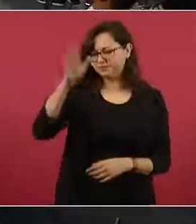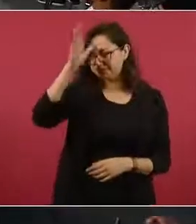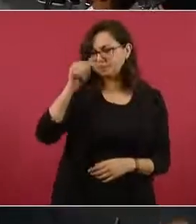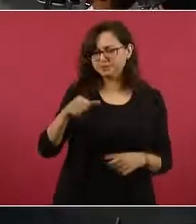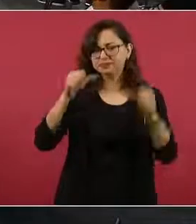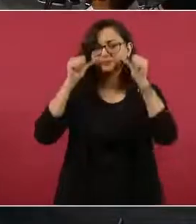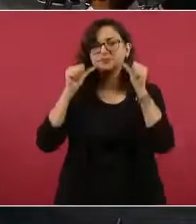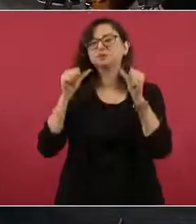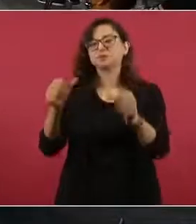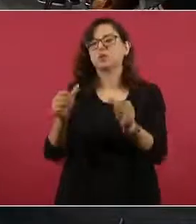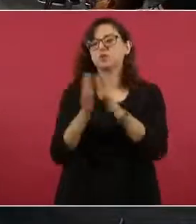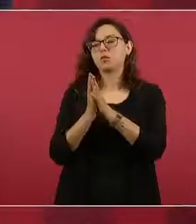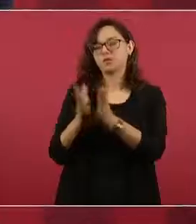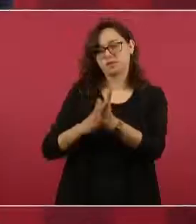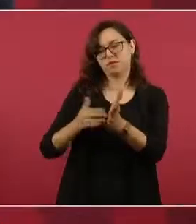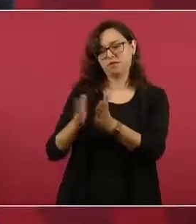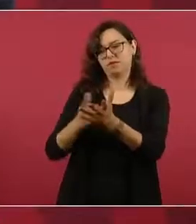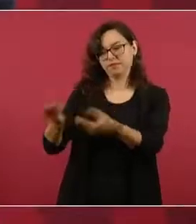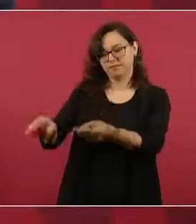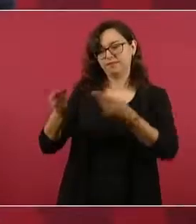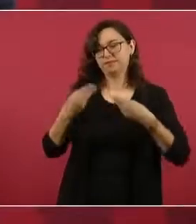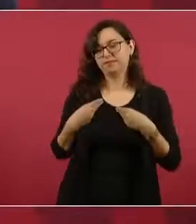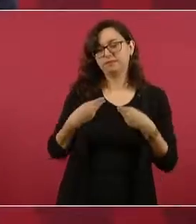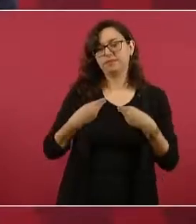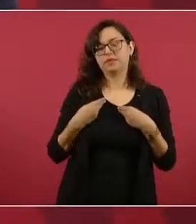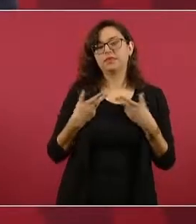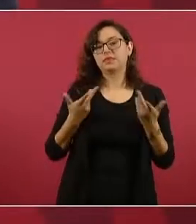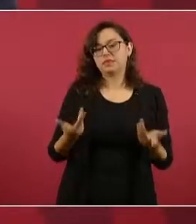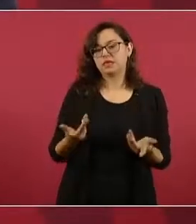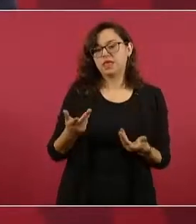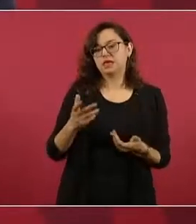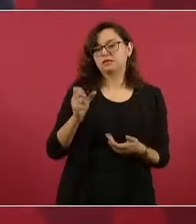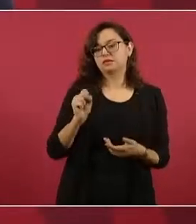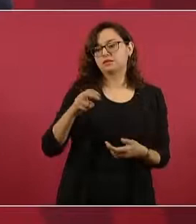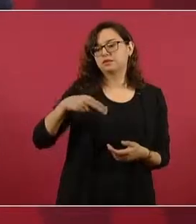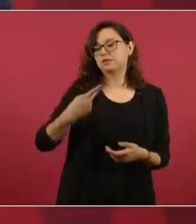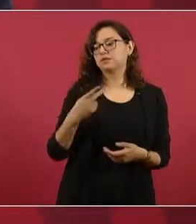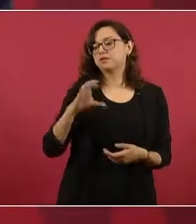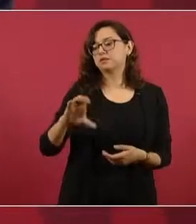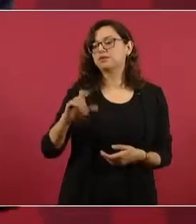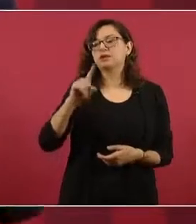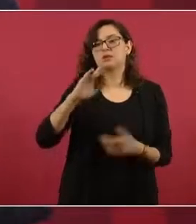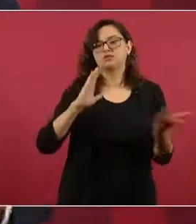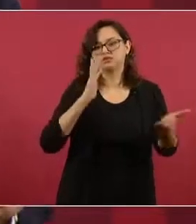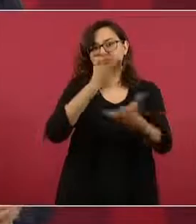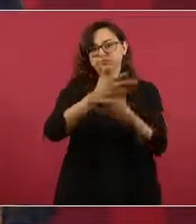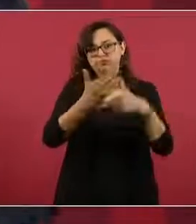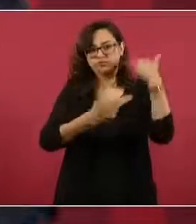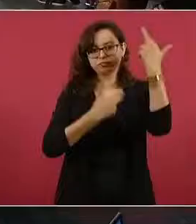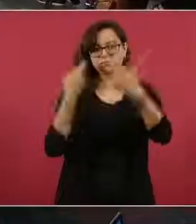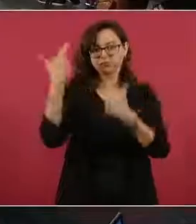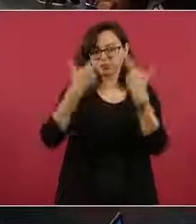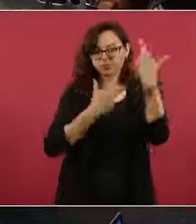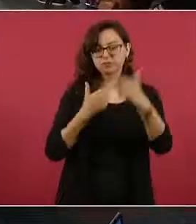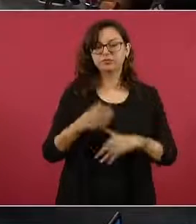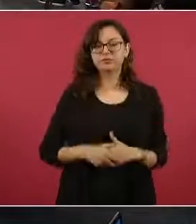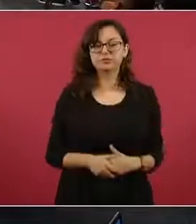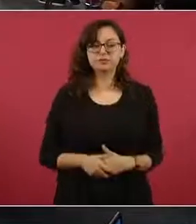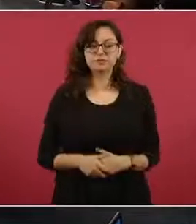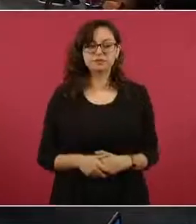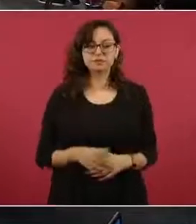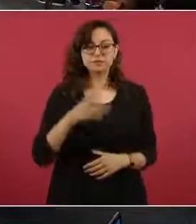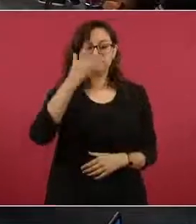más entrega los datos para que Protección Civil haga un dictamen. Ok.